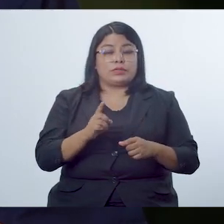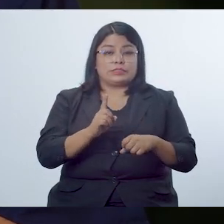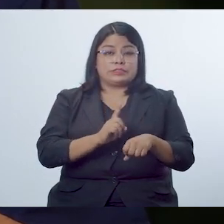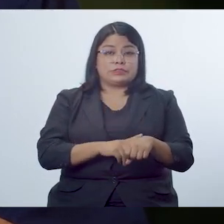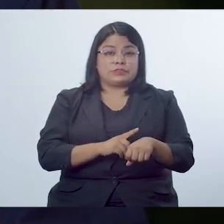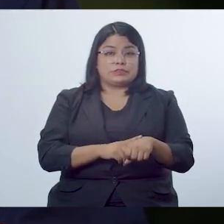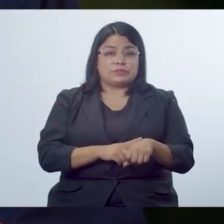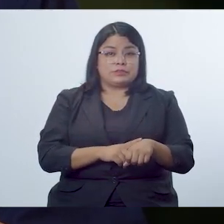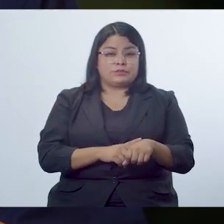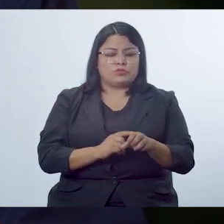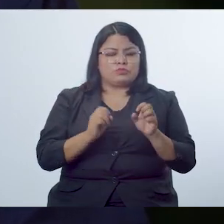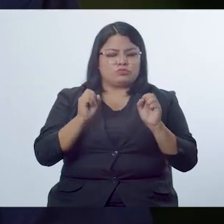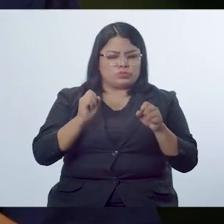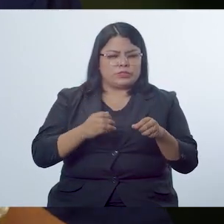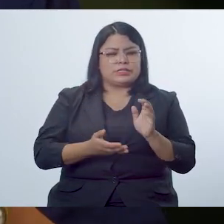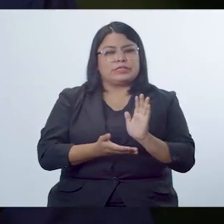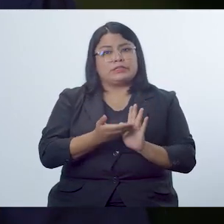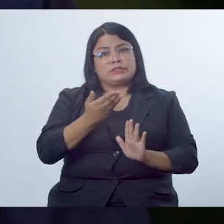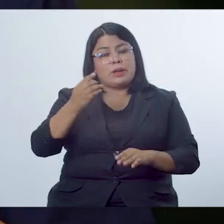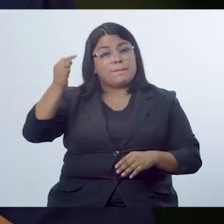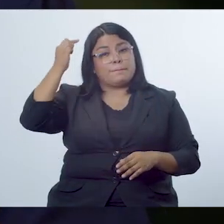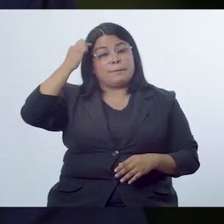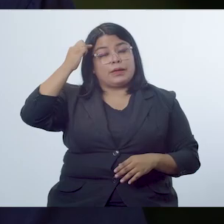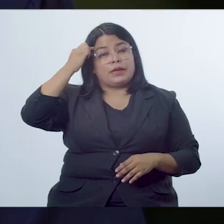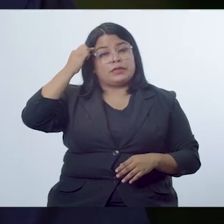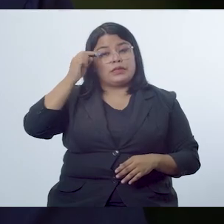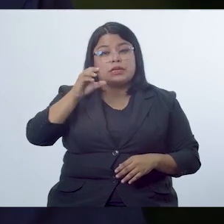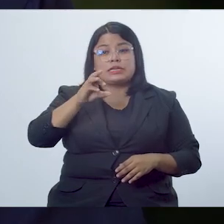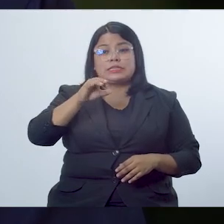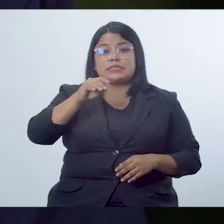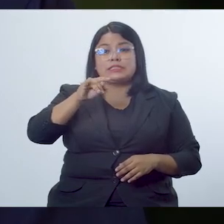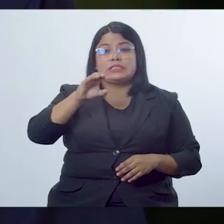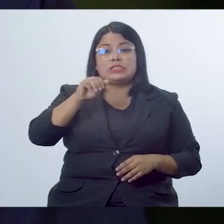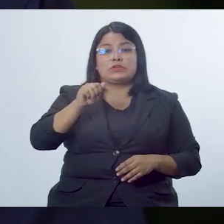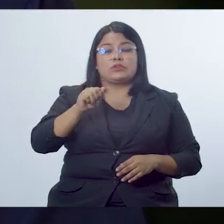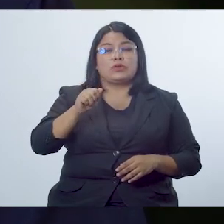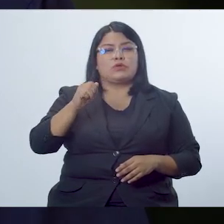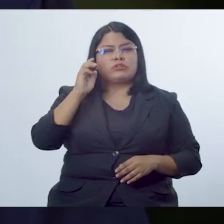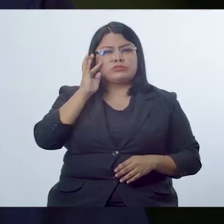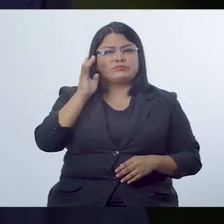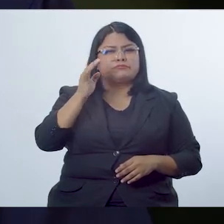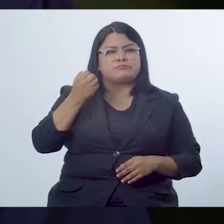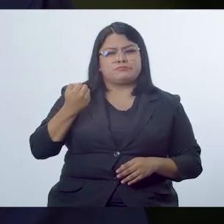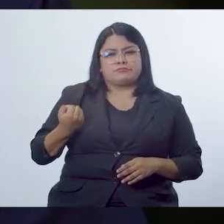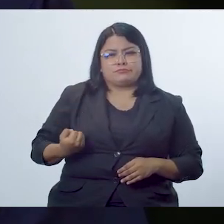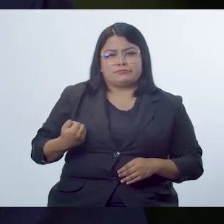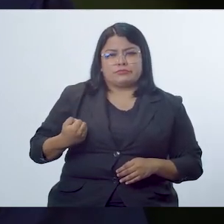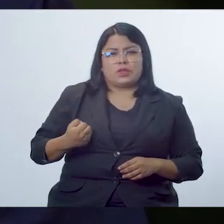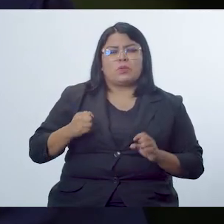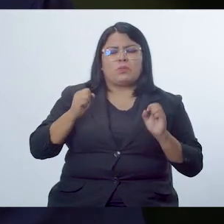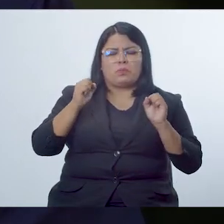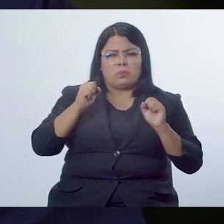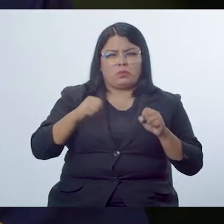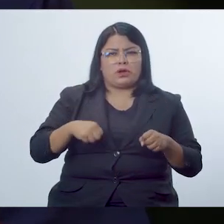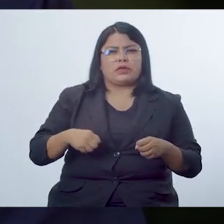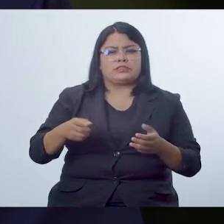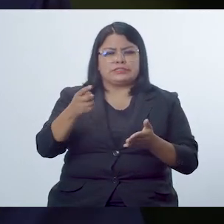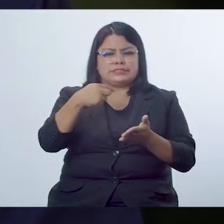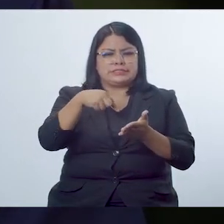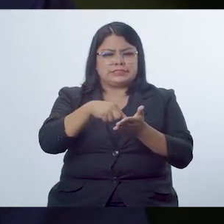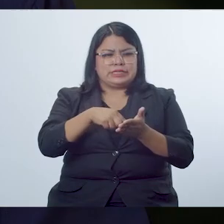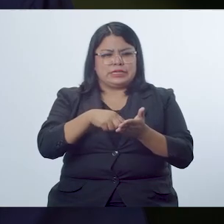esos momentos van a permitir desarrollar el pensamiento crítico y creativo en el estudiantado y le va a dar un rol